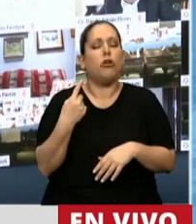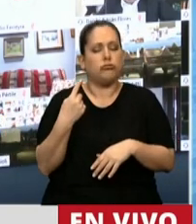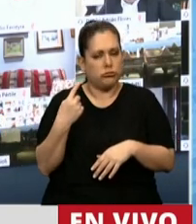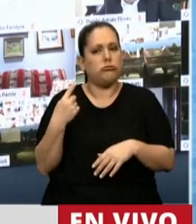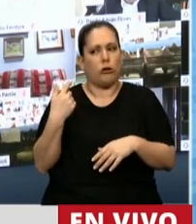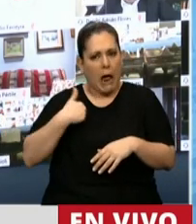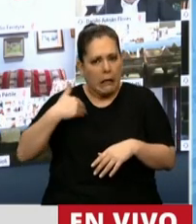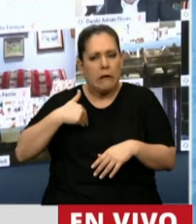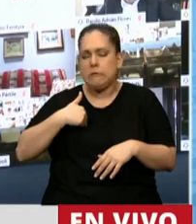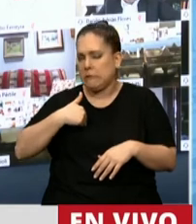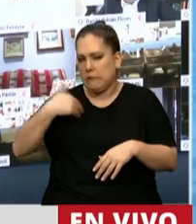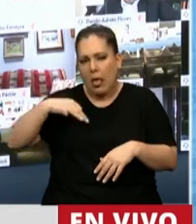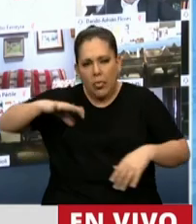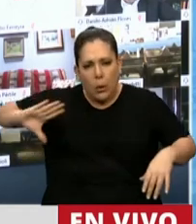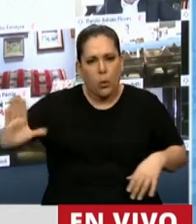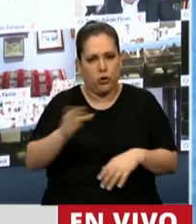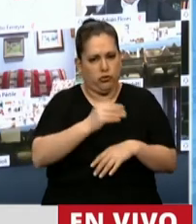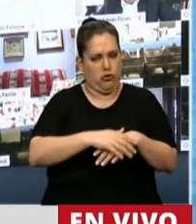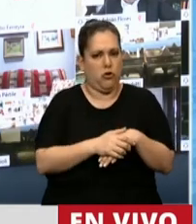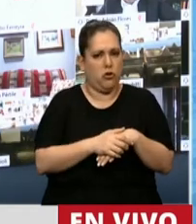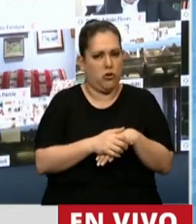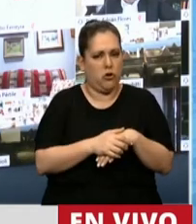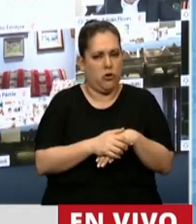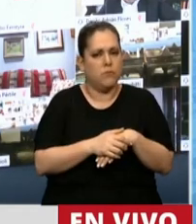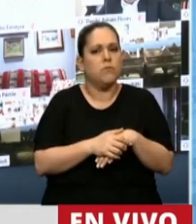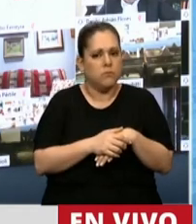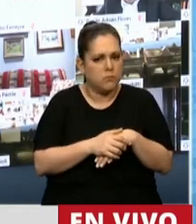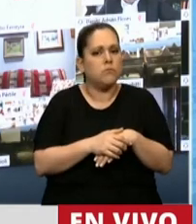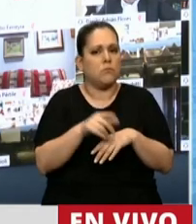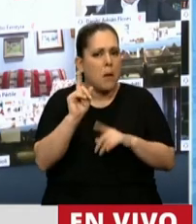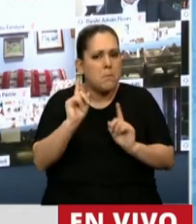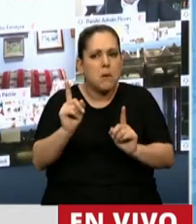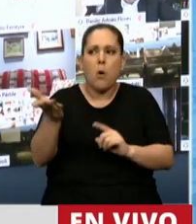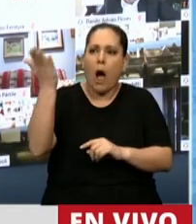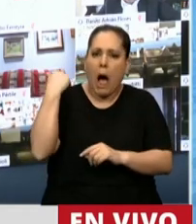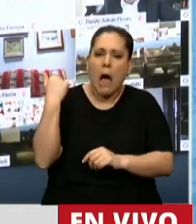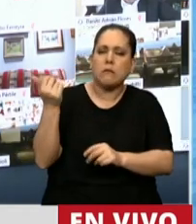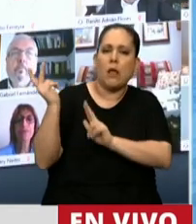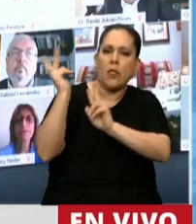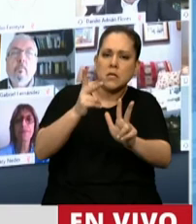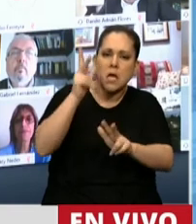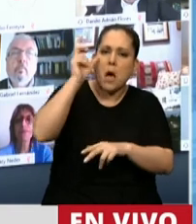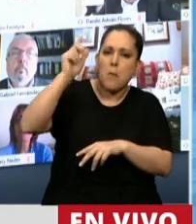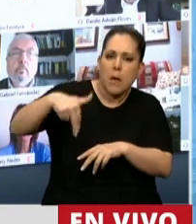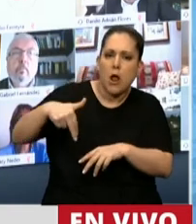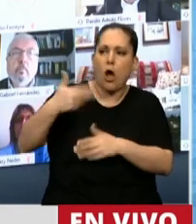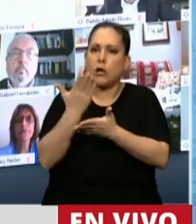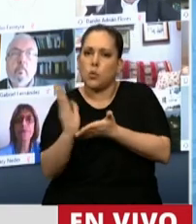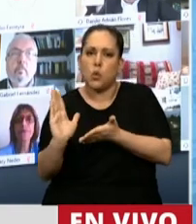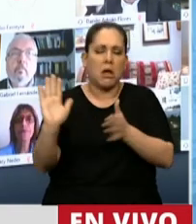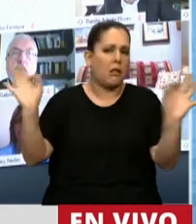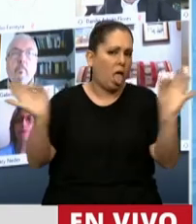banderas, pero no somos ni sectarios ni excluyentes como siempre nos decía el general. Queremos